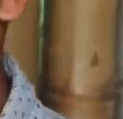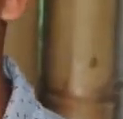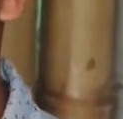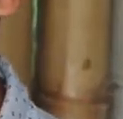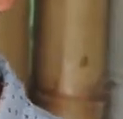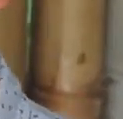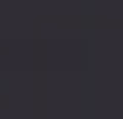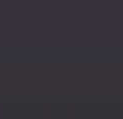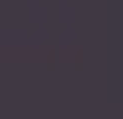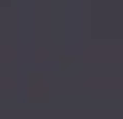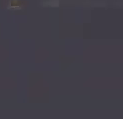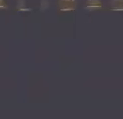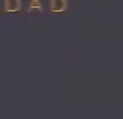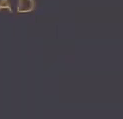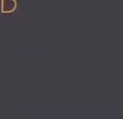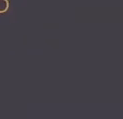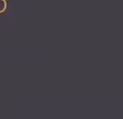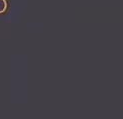familia, para él mismo.